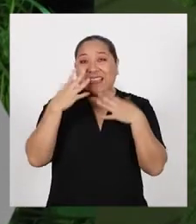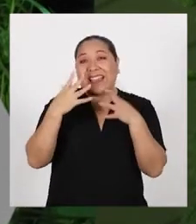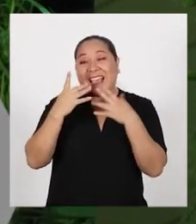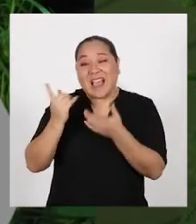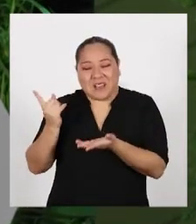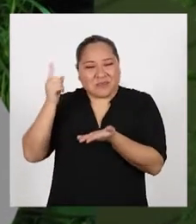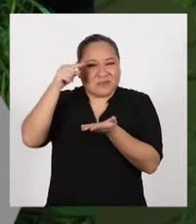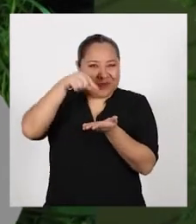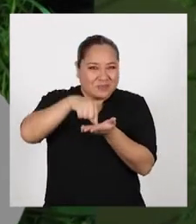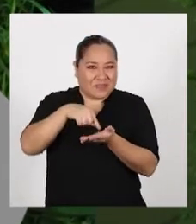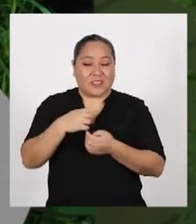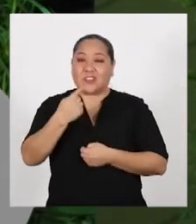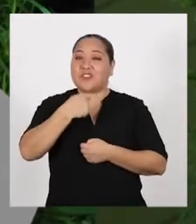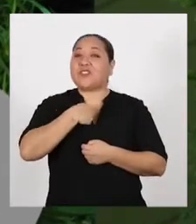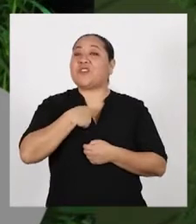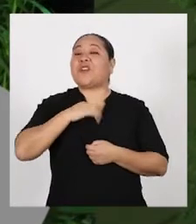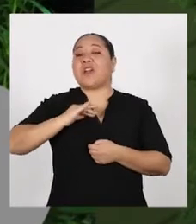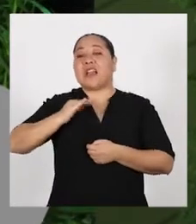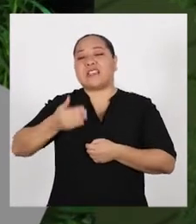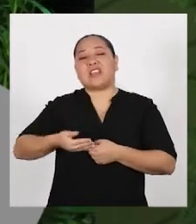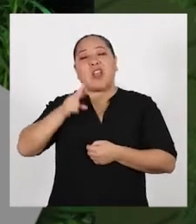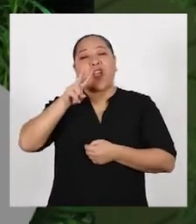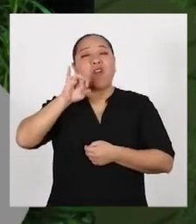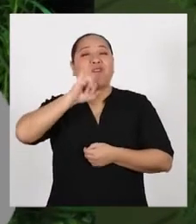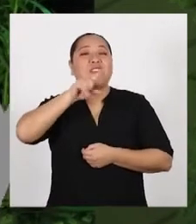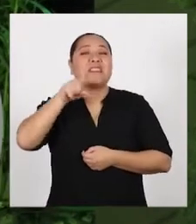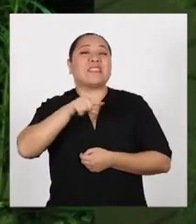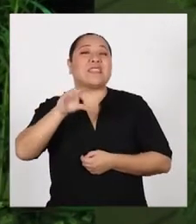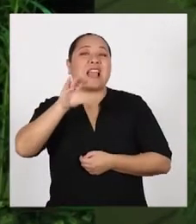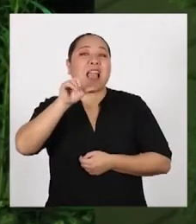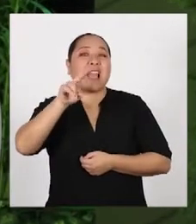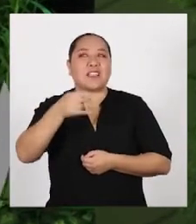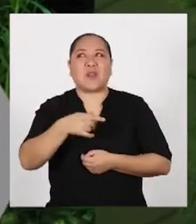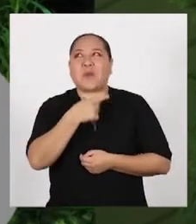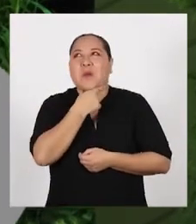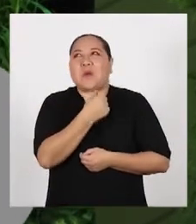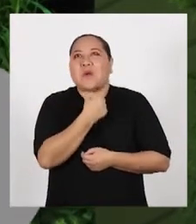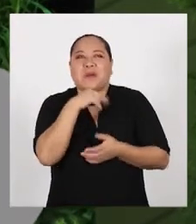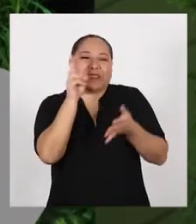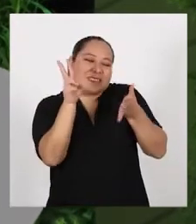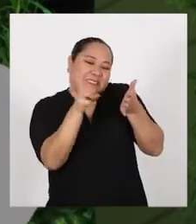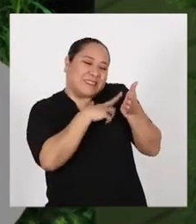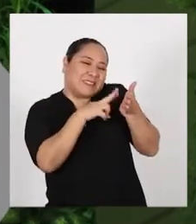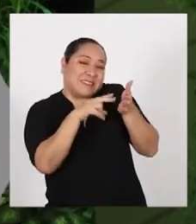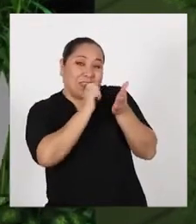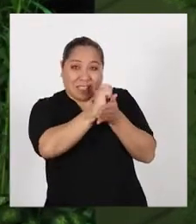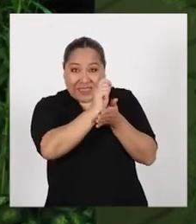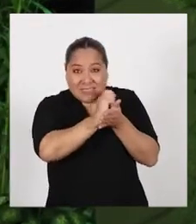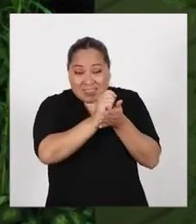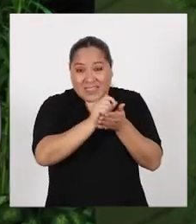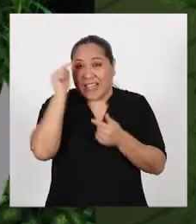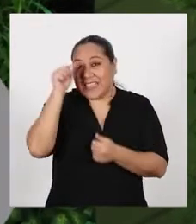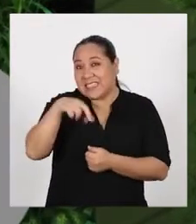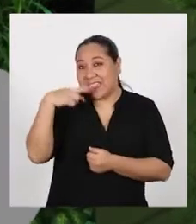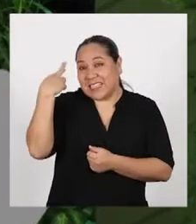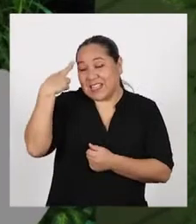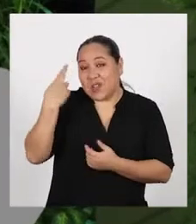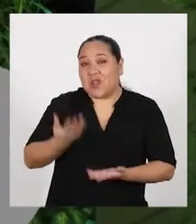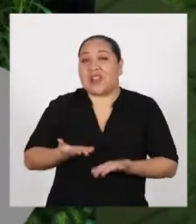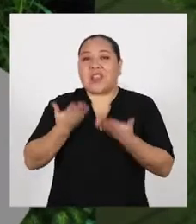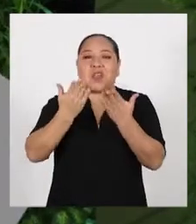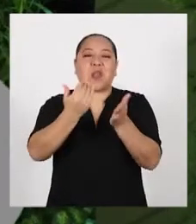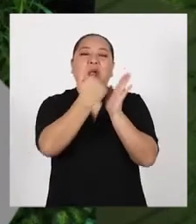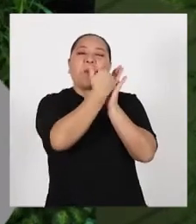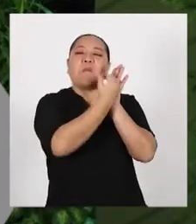pero ya estoy aquí Yo soy la señora Vizcacha a la que le encanta mucho leer y escribir Por